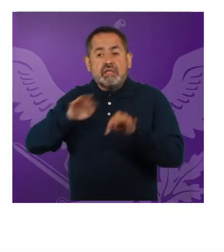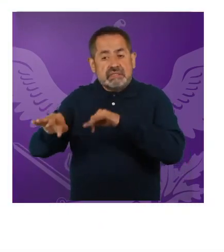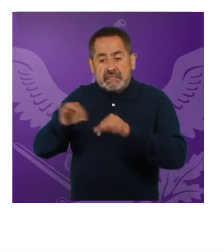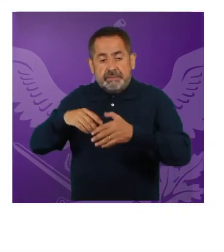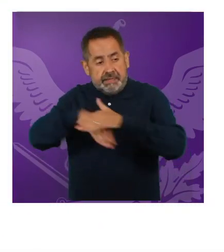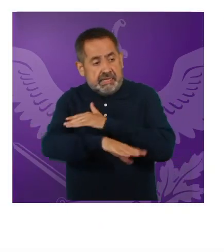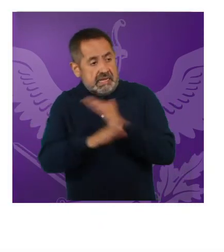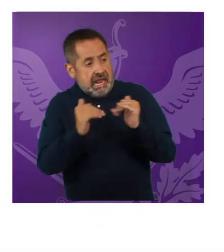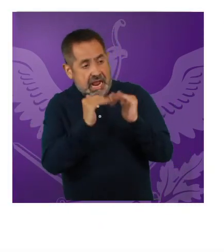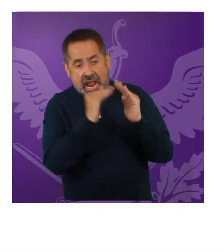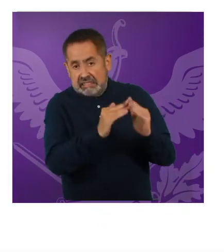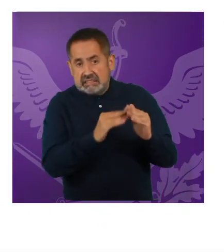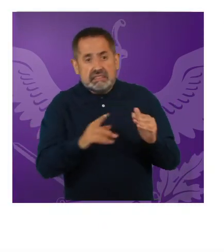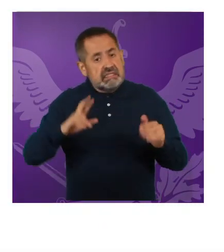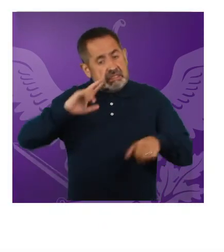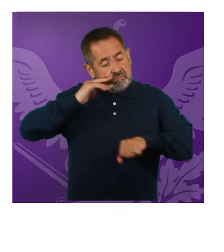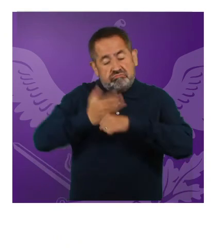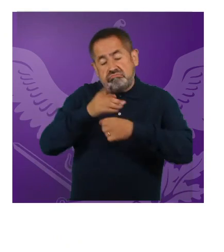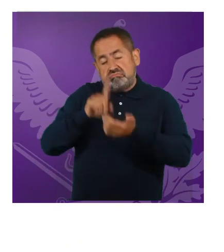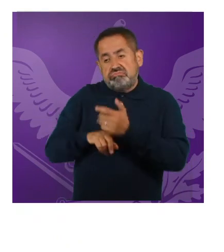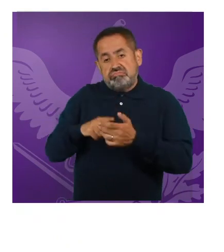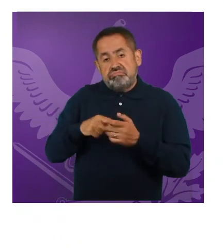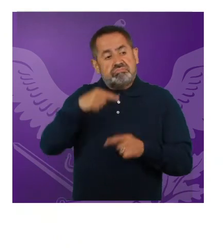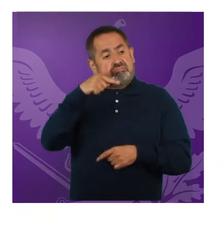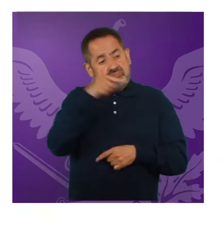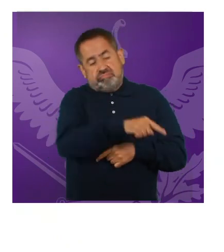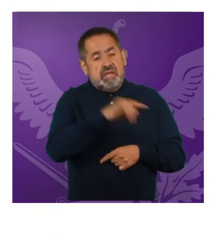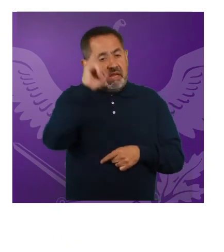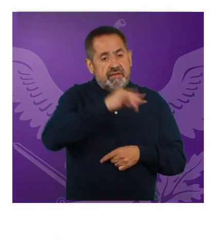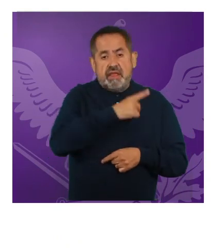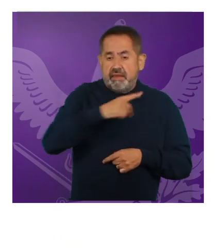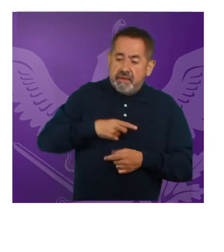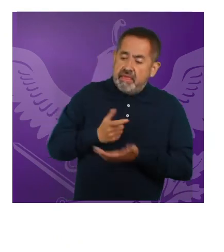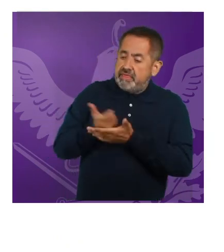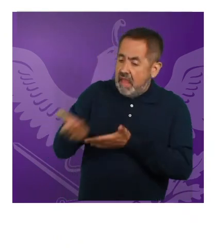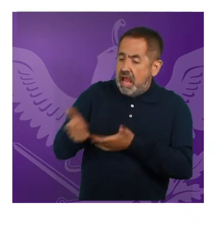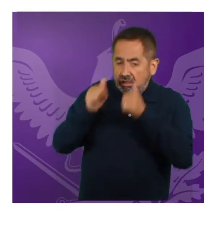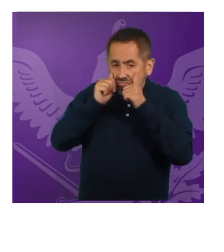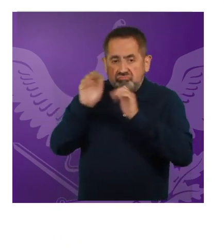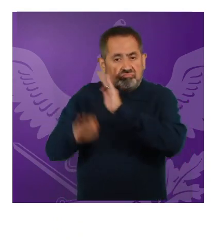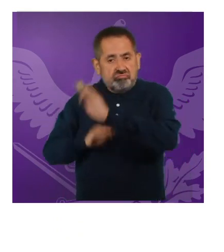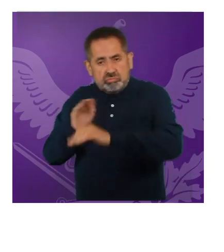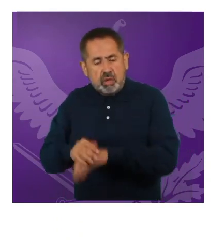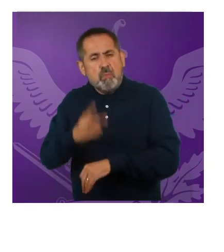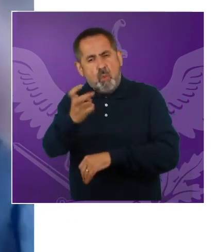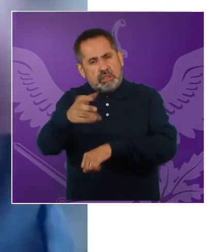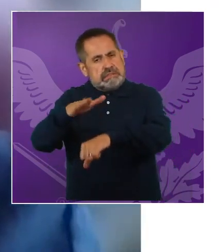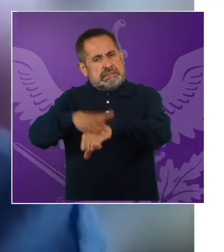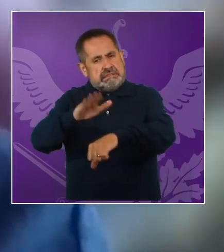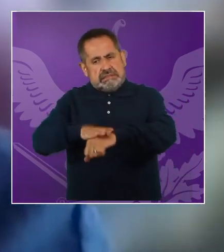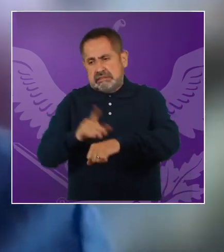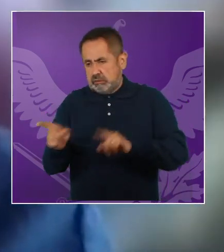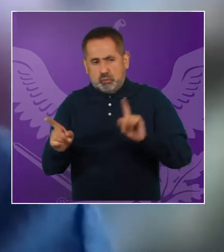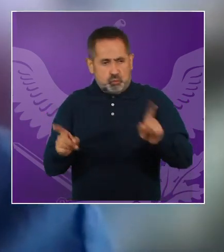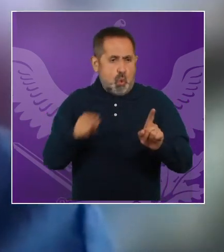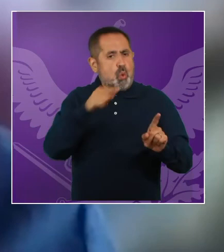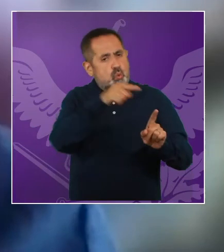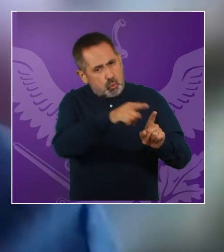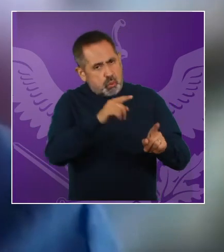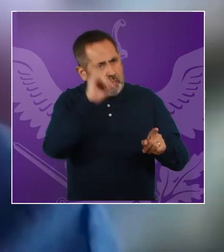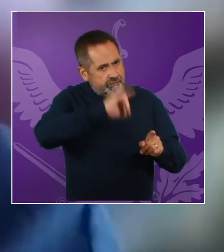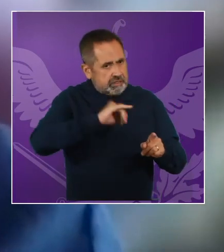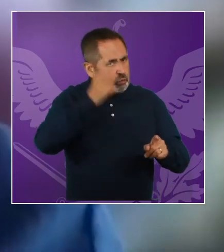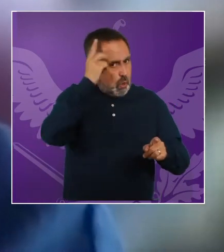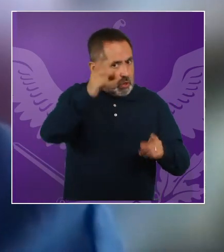de las trabajadoras del hogar son las responsabilidades de las personas empleadoras y por eso, eh, invitamos a que